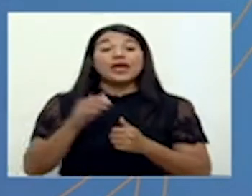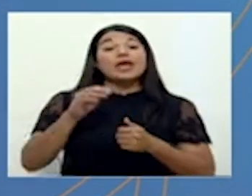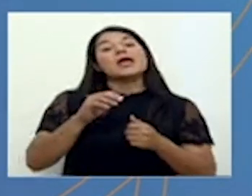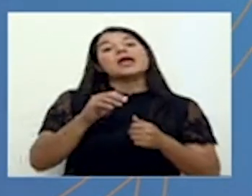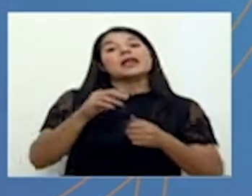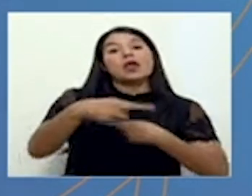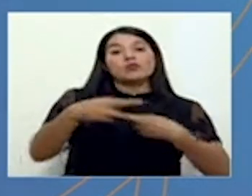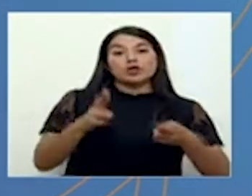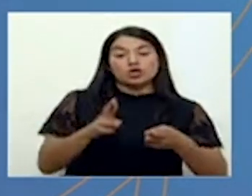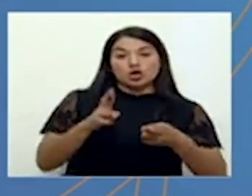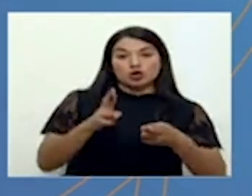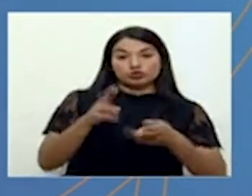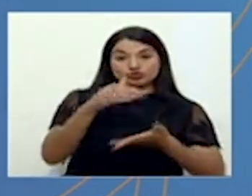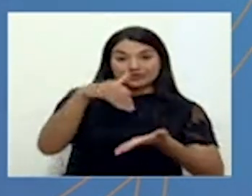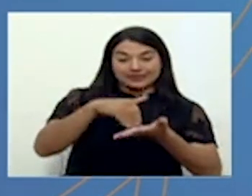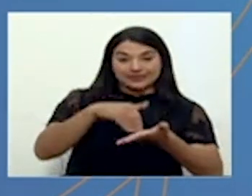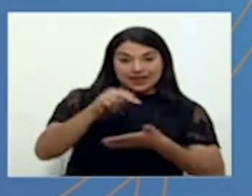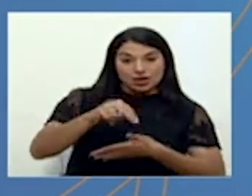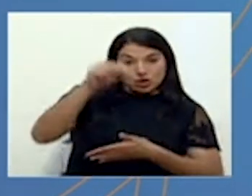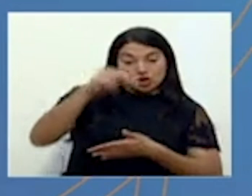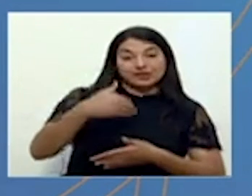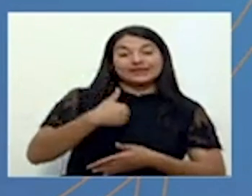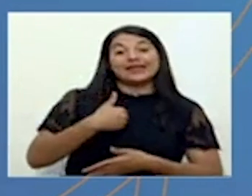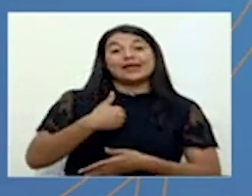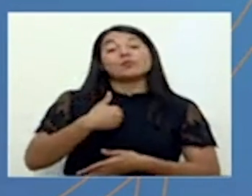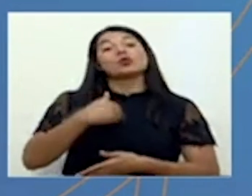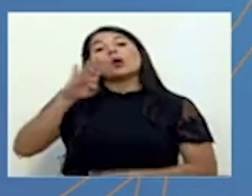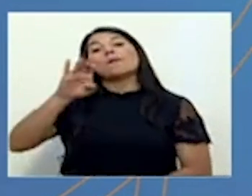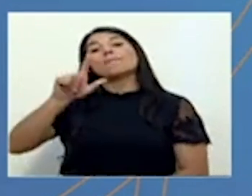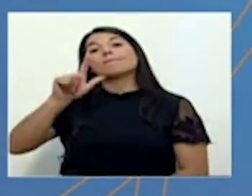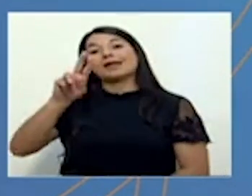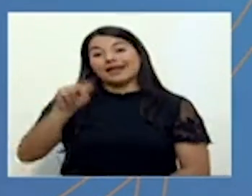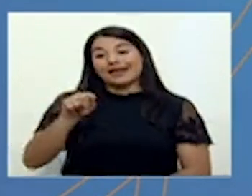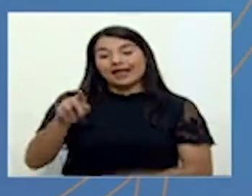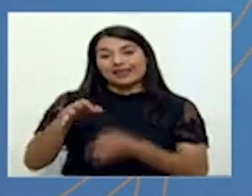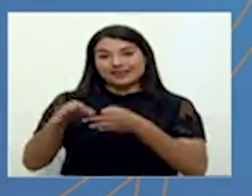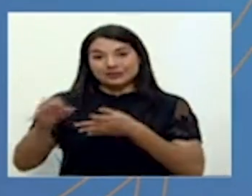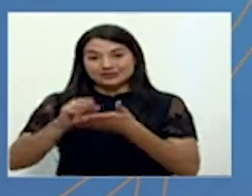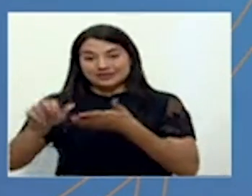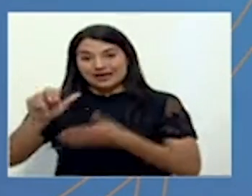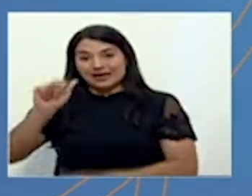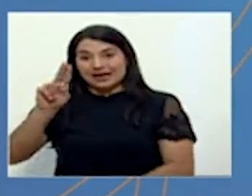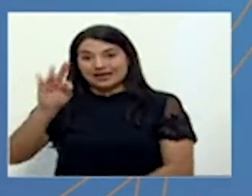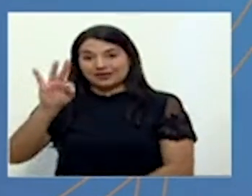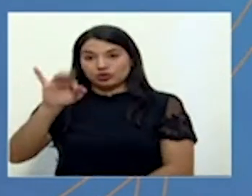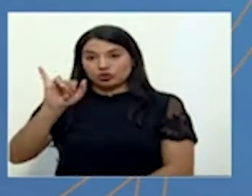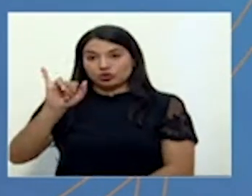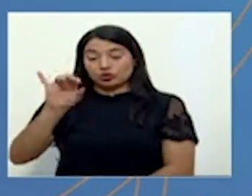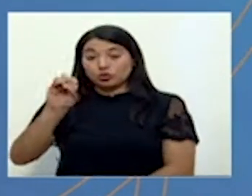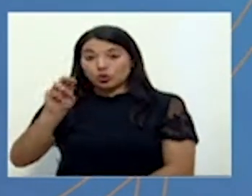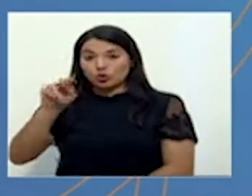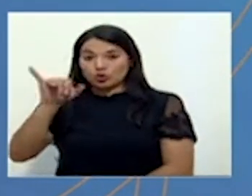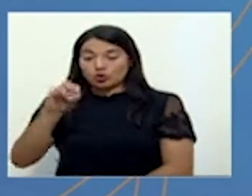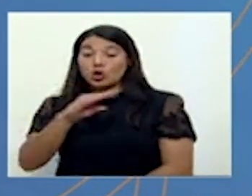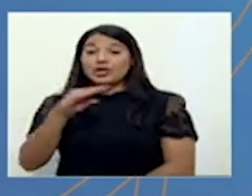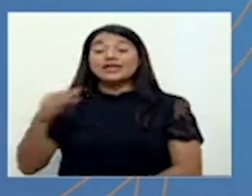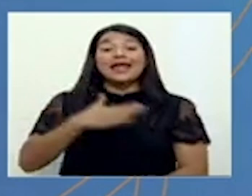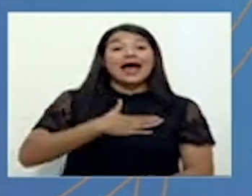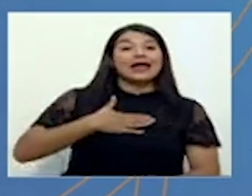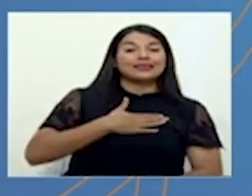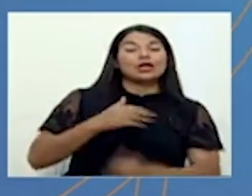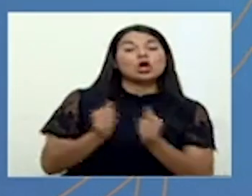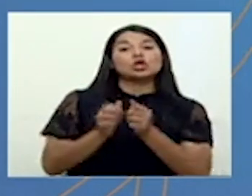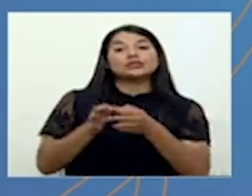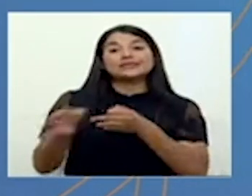tendríamos finalmente el cantón de Belén, con el distrito de San Antonio. Y el cantón de Atenas, con su distrito